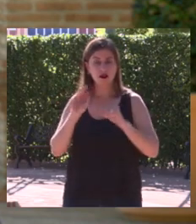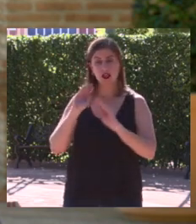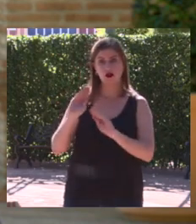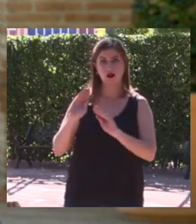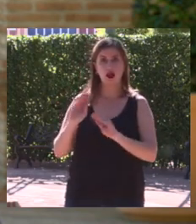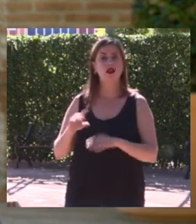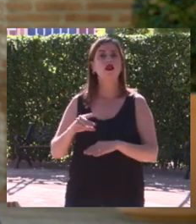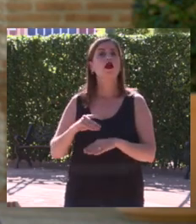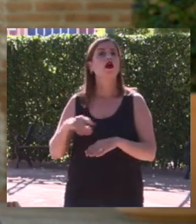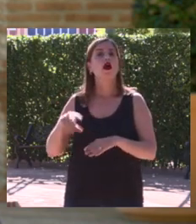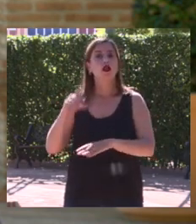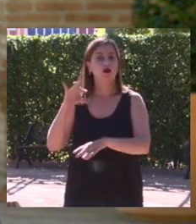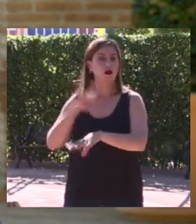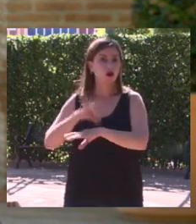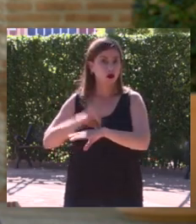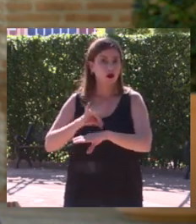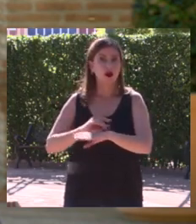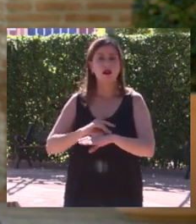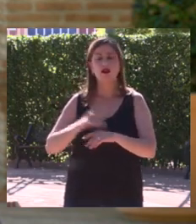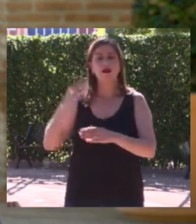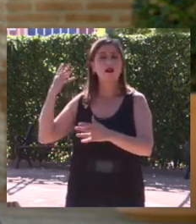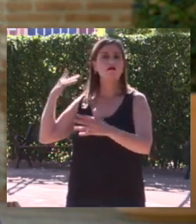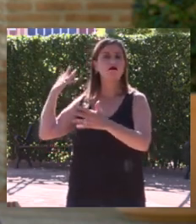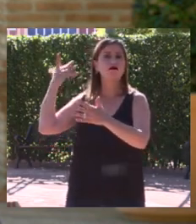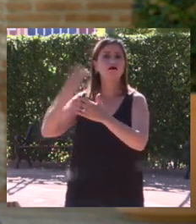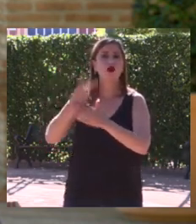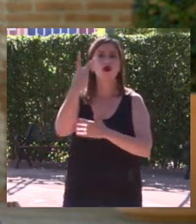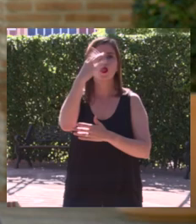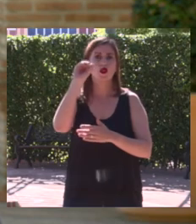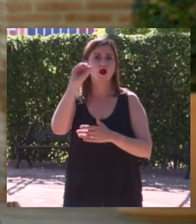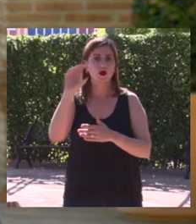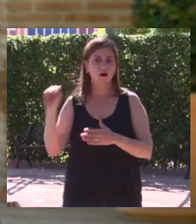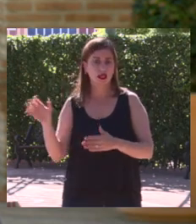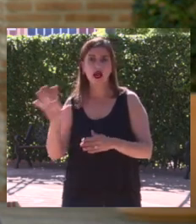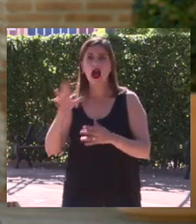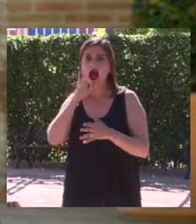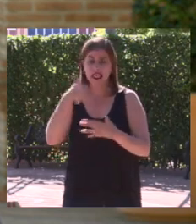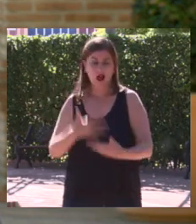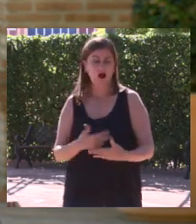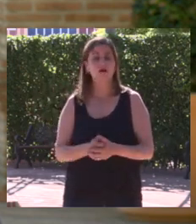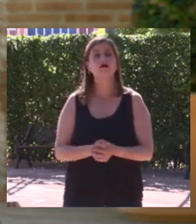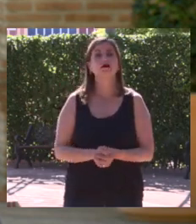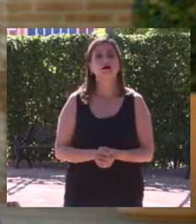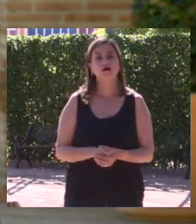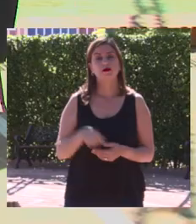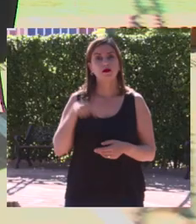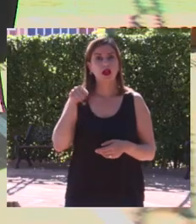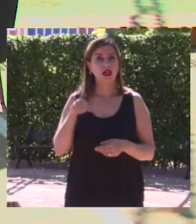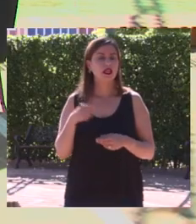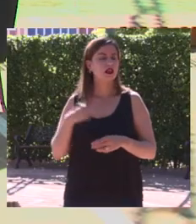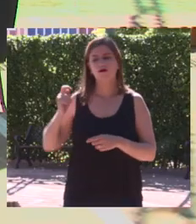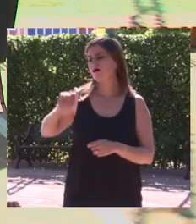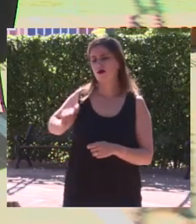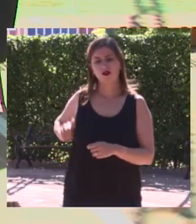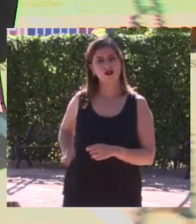Comunicación desde el año 2000, ámbito además en el que tiene una amplia experiencia profesional,